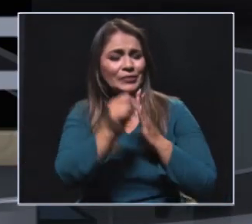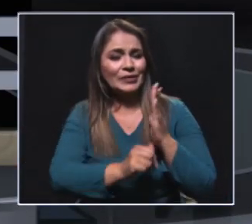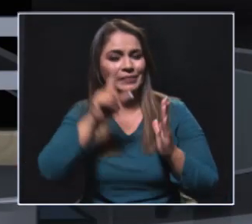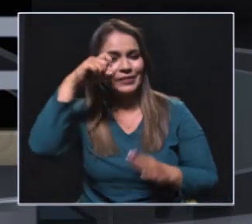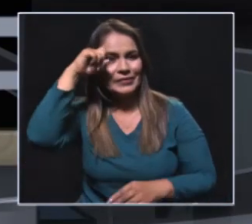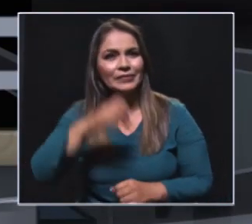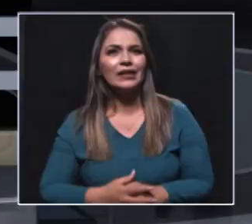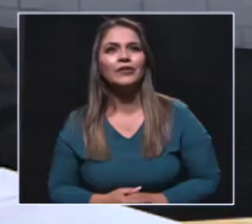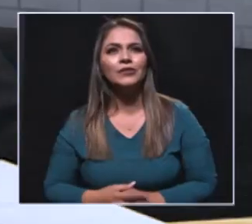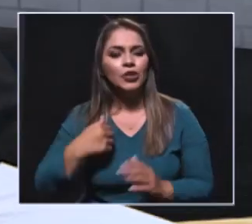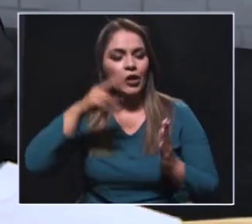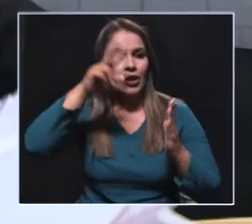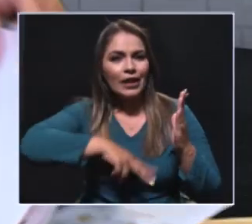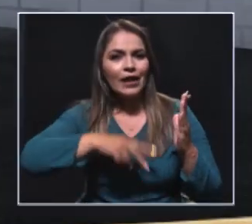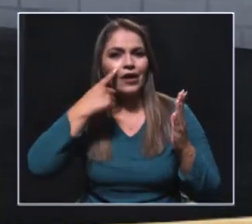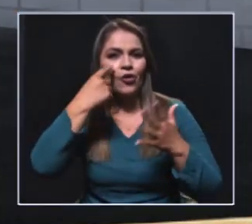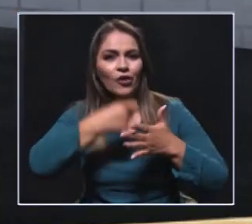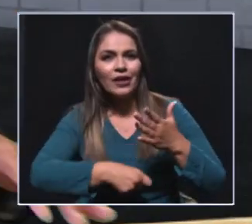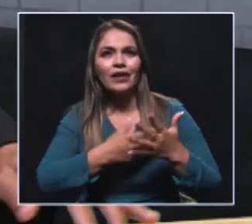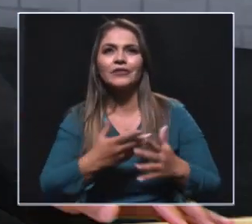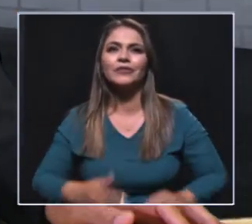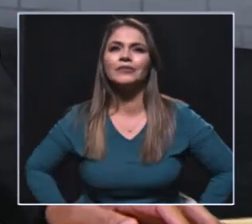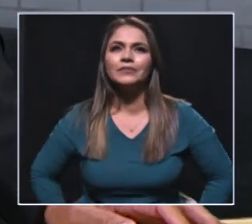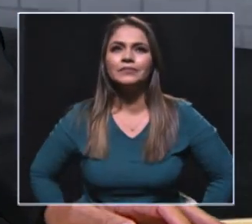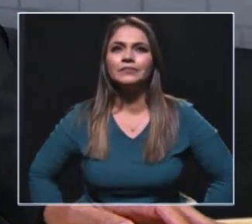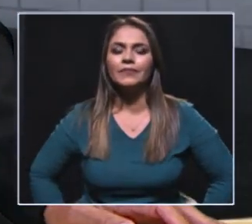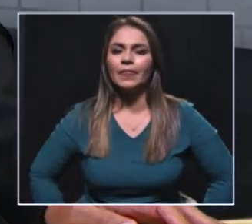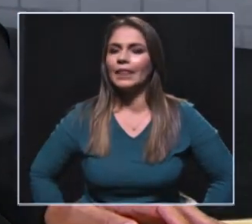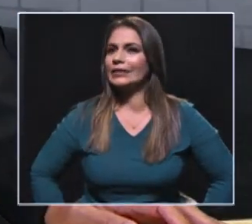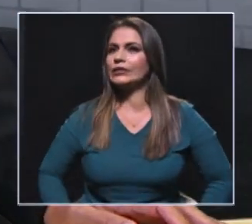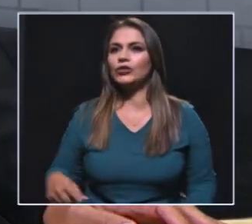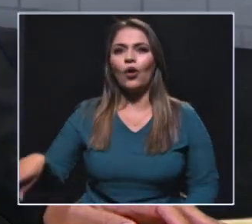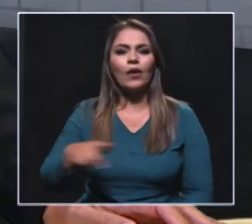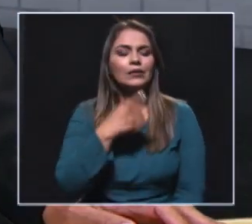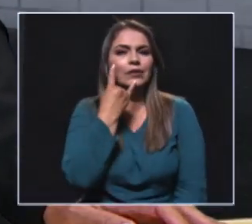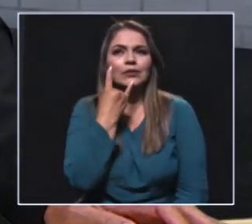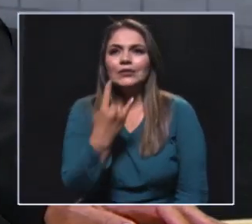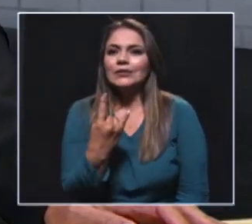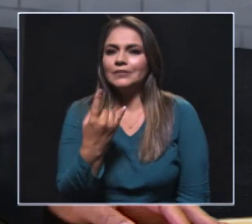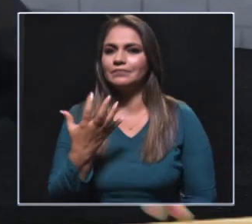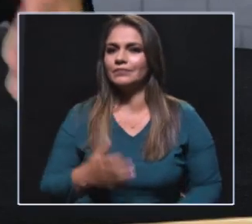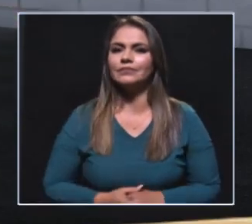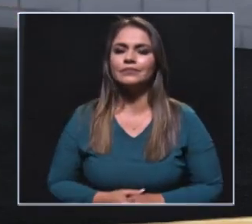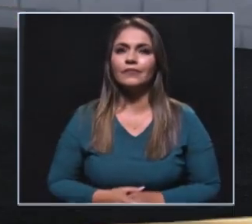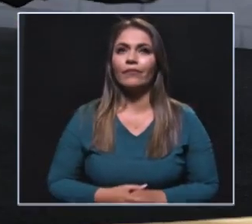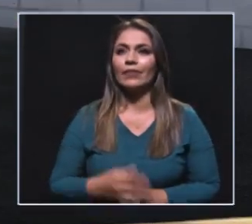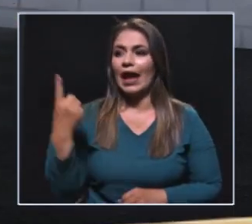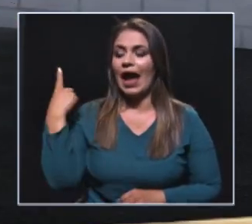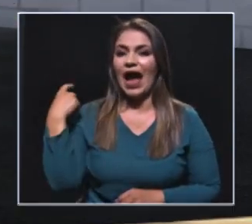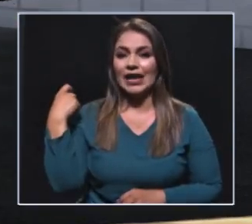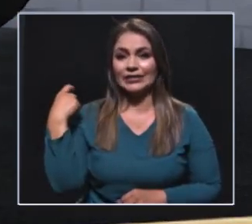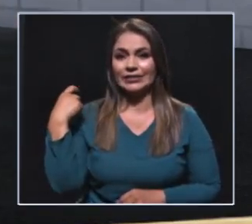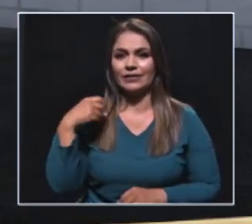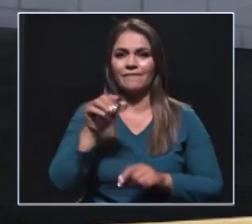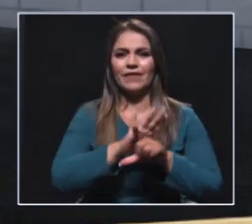gobierno para que yo lo revisara, efectivamente, pues, revisé algo porque están súper interesadas. Desde el día de ayer envié yo un video